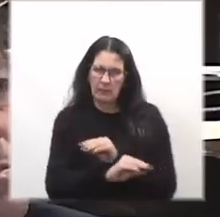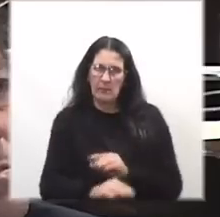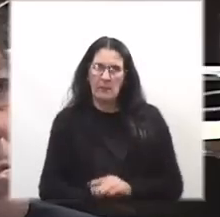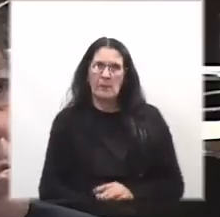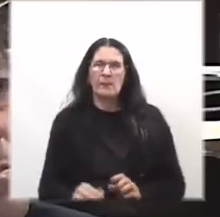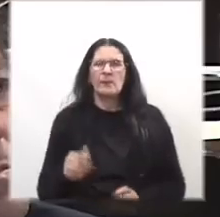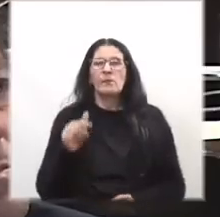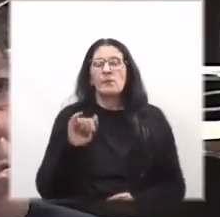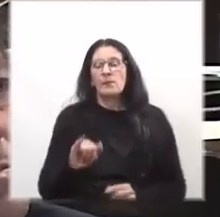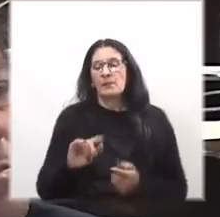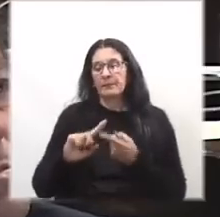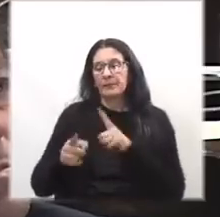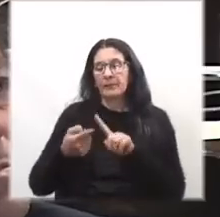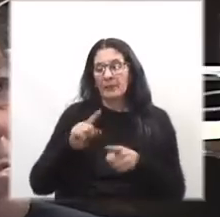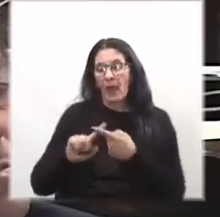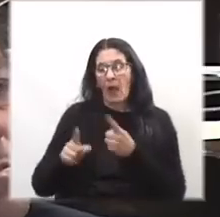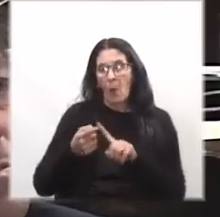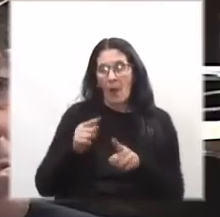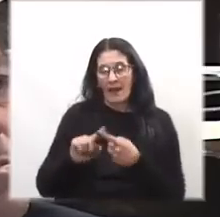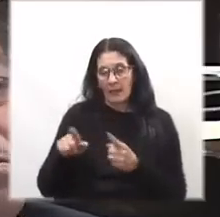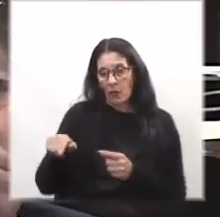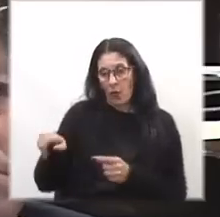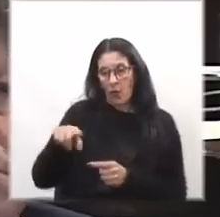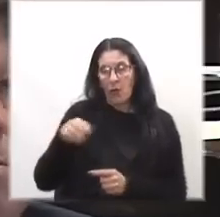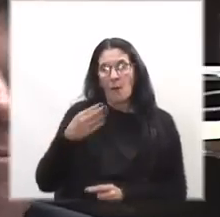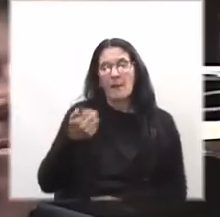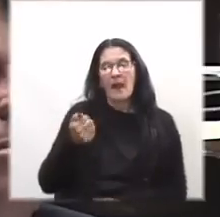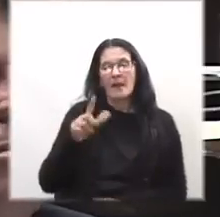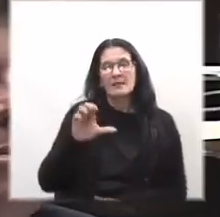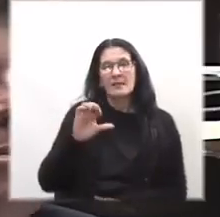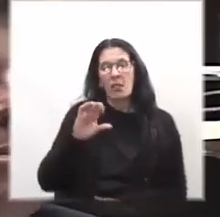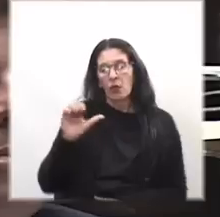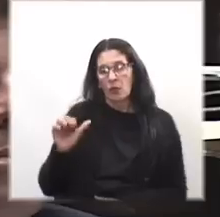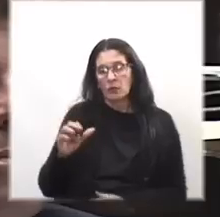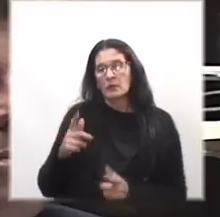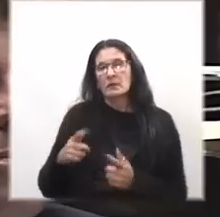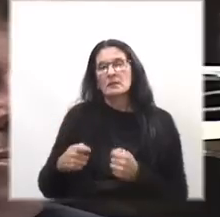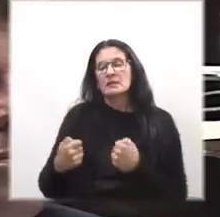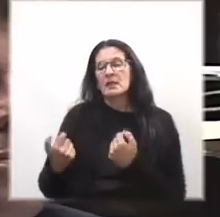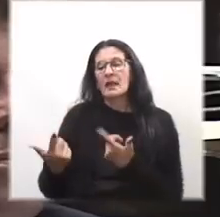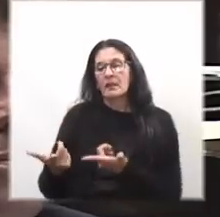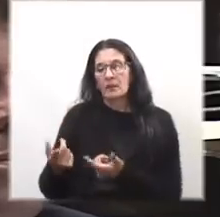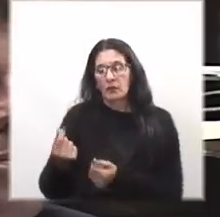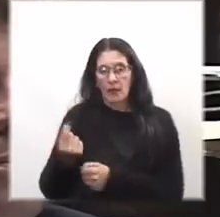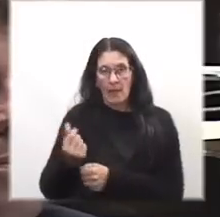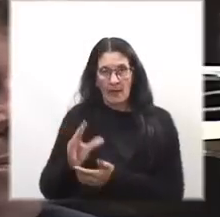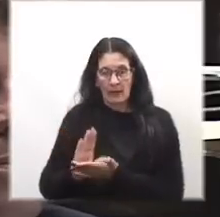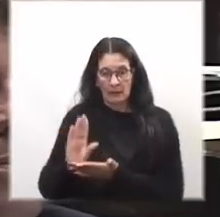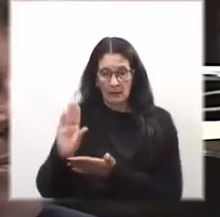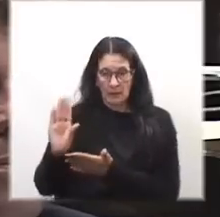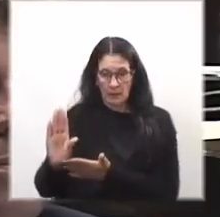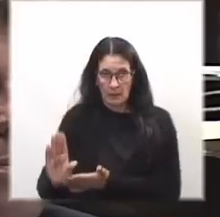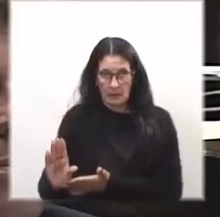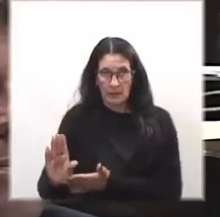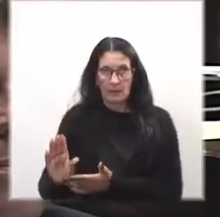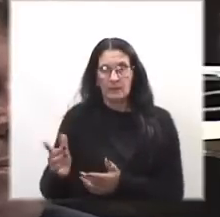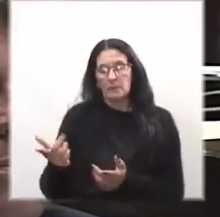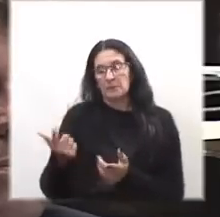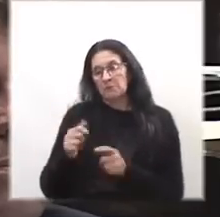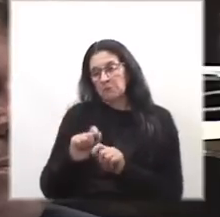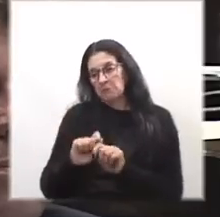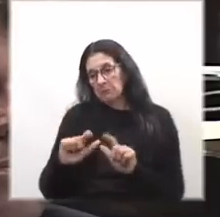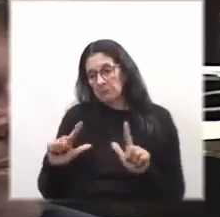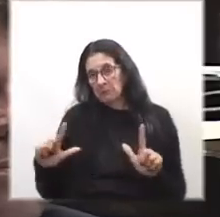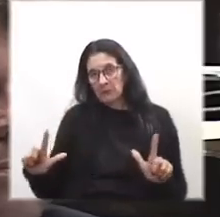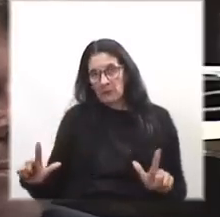y llegaron a un acuerdo con los Balcedo, por los cuales se le devolvió a la familia Balcedo el dinero, se le blanqueó porque cuando se